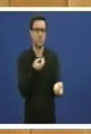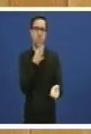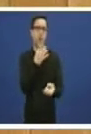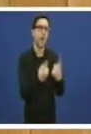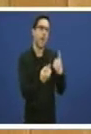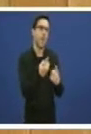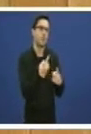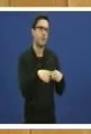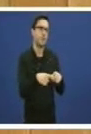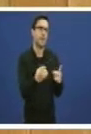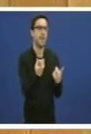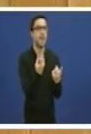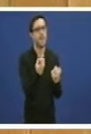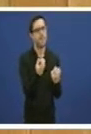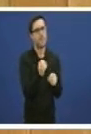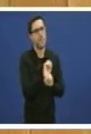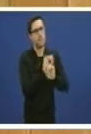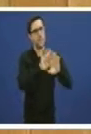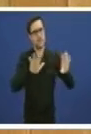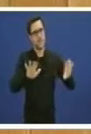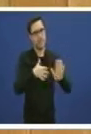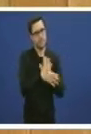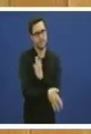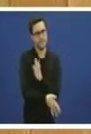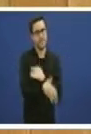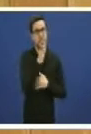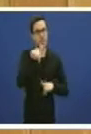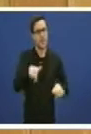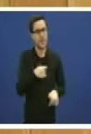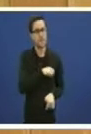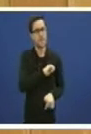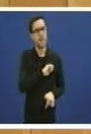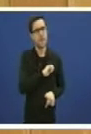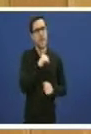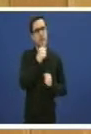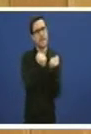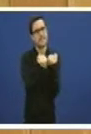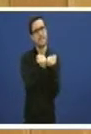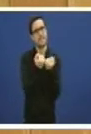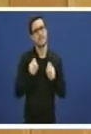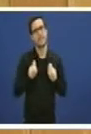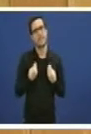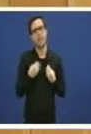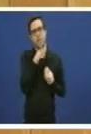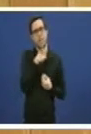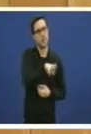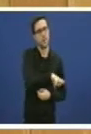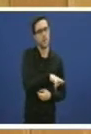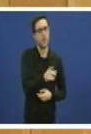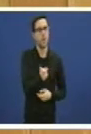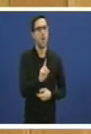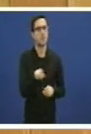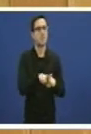Porque, señorías en España asistencia sanitaria por máis que se repita incesantemente non é